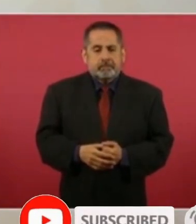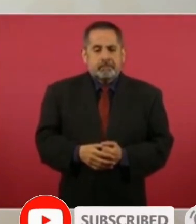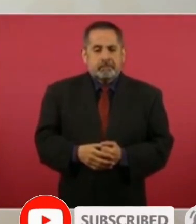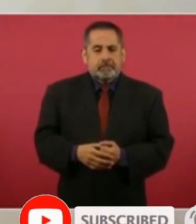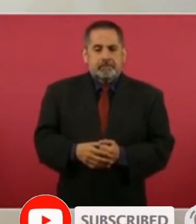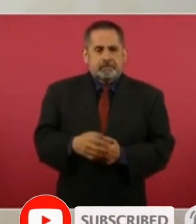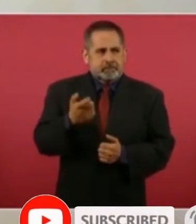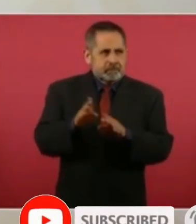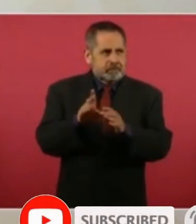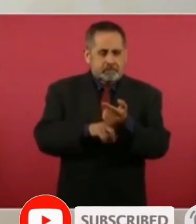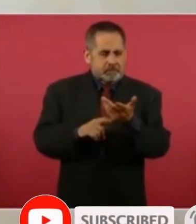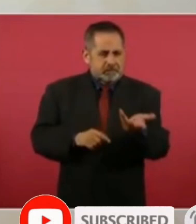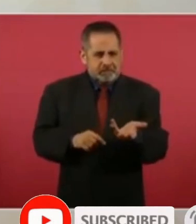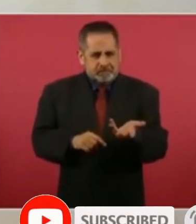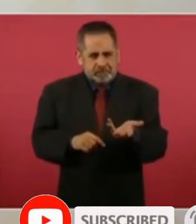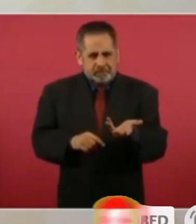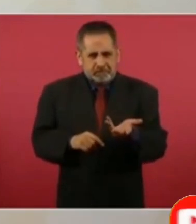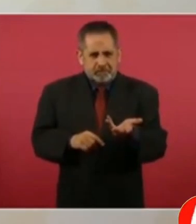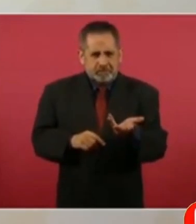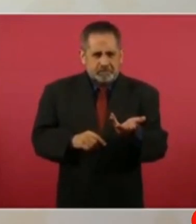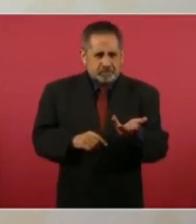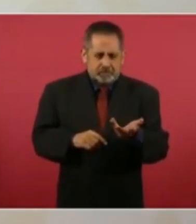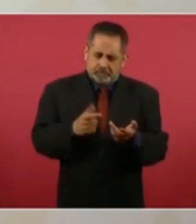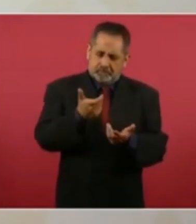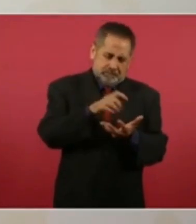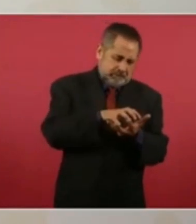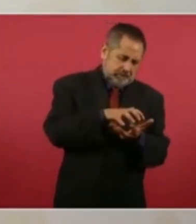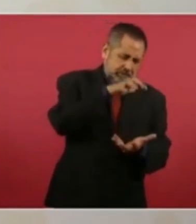Entonces, si sólo medimos crecimiento,